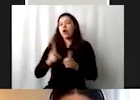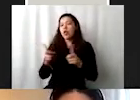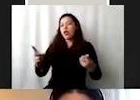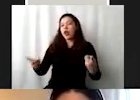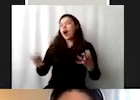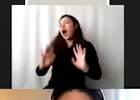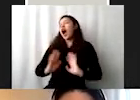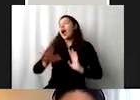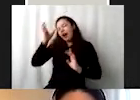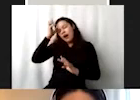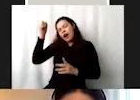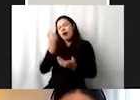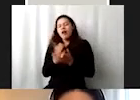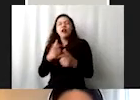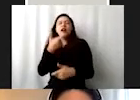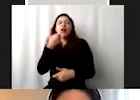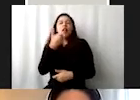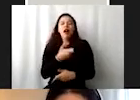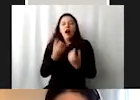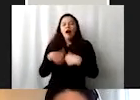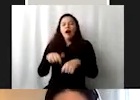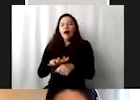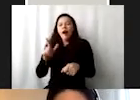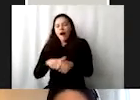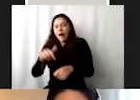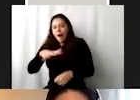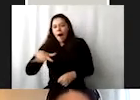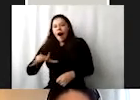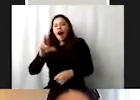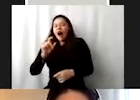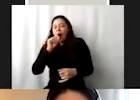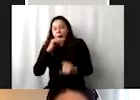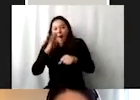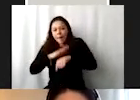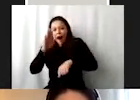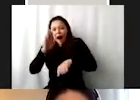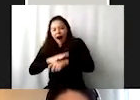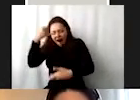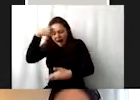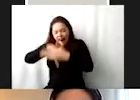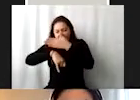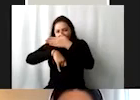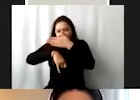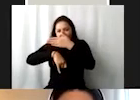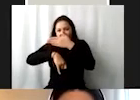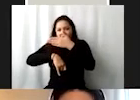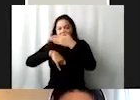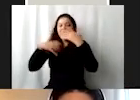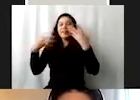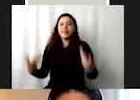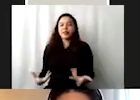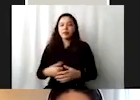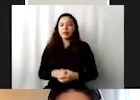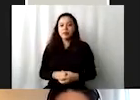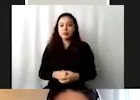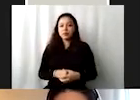la cuestión económica, social y ambiental. Busca poner al centro, bajo imperativos incluso